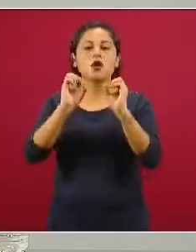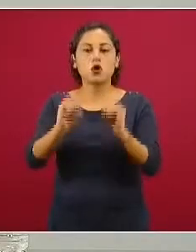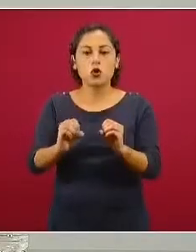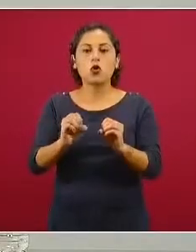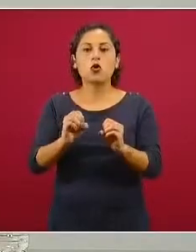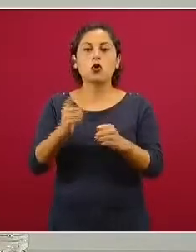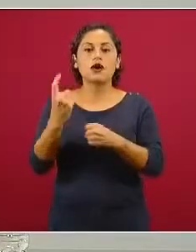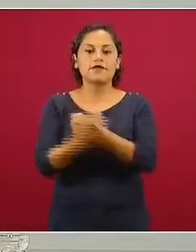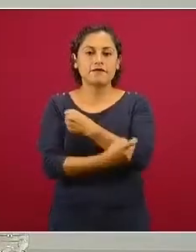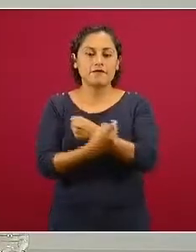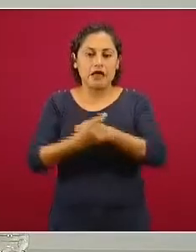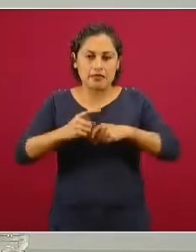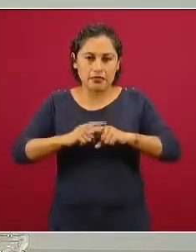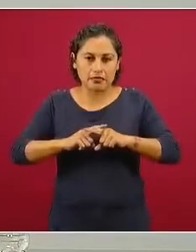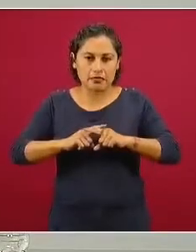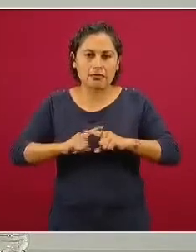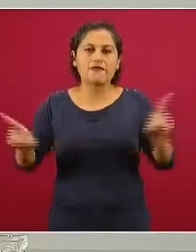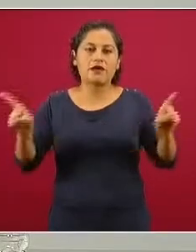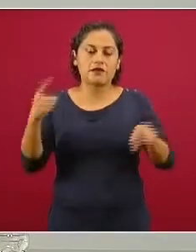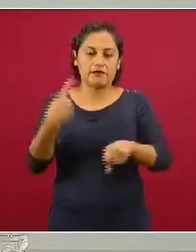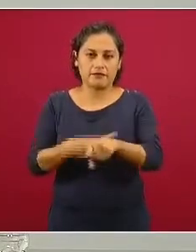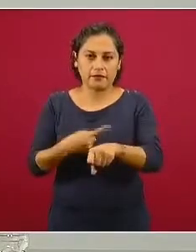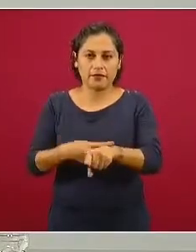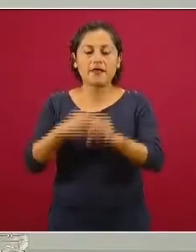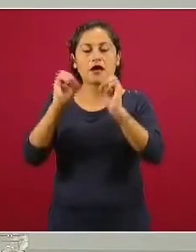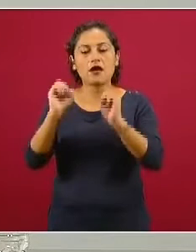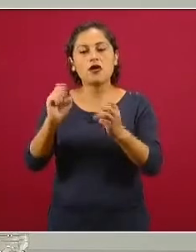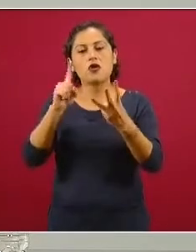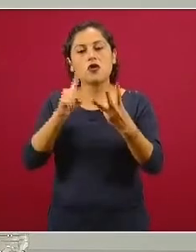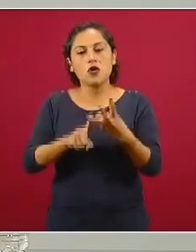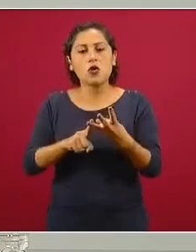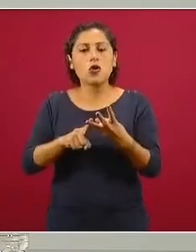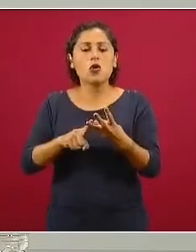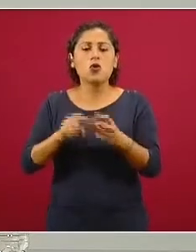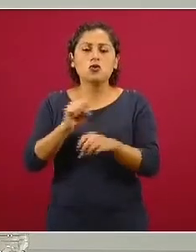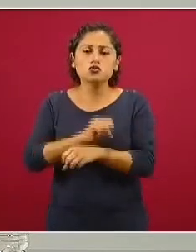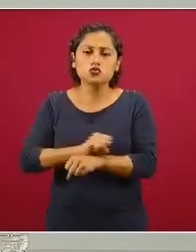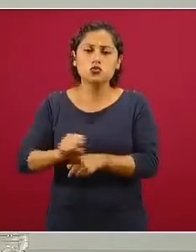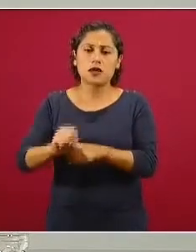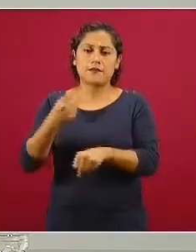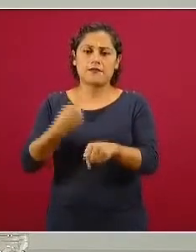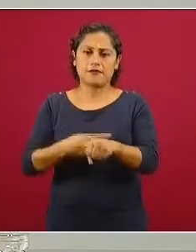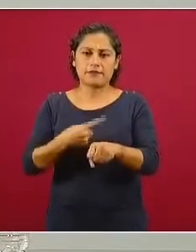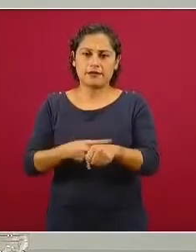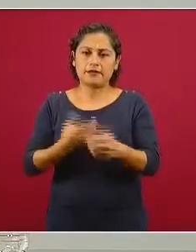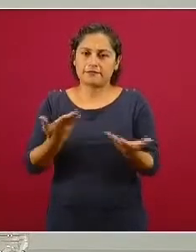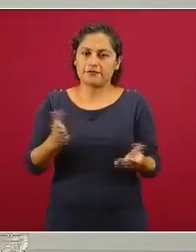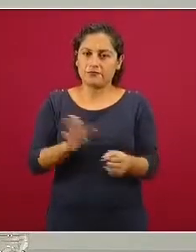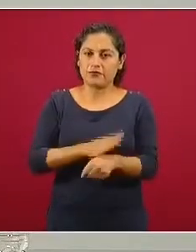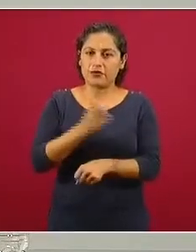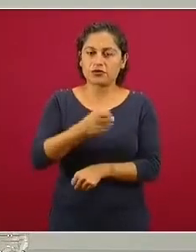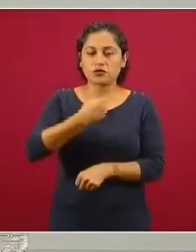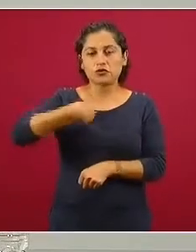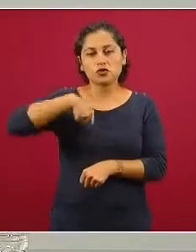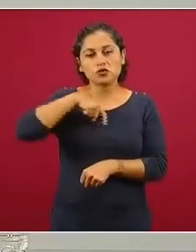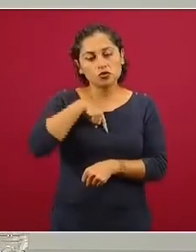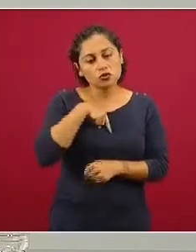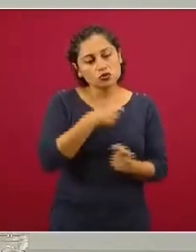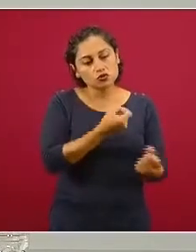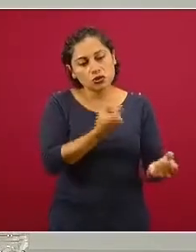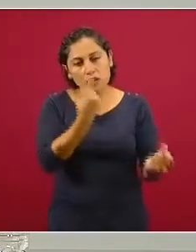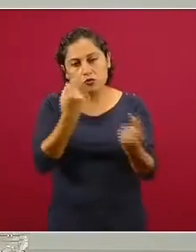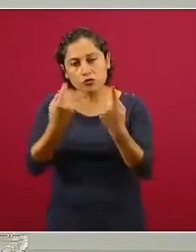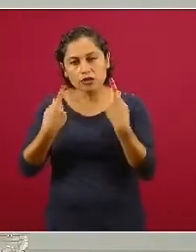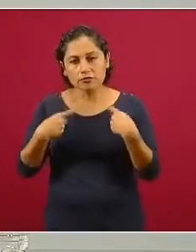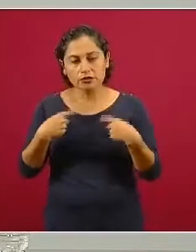hay que tenerlo en cuenta, porque en estos casos que hemos estado estudiando de probable reinfección, ningún caso ha tenido